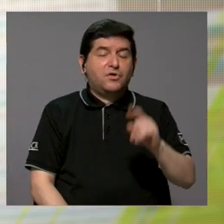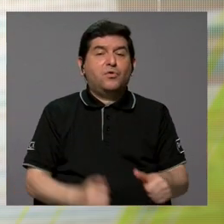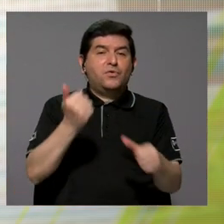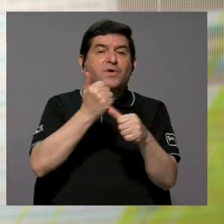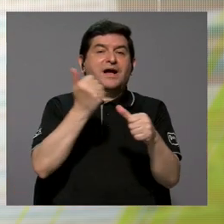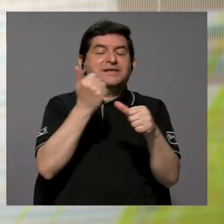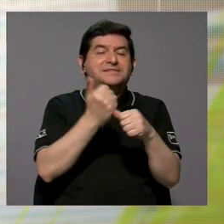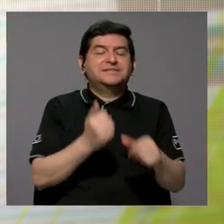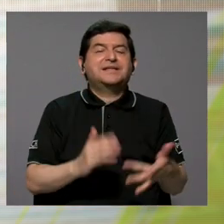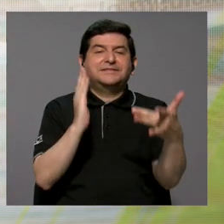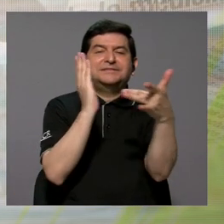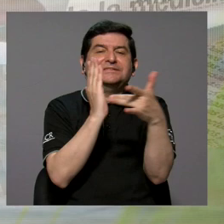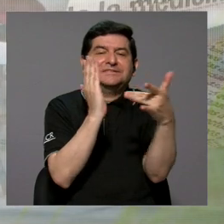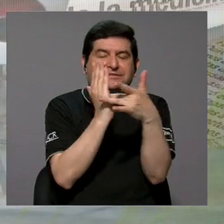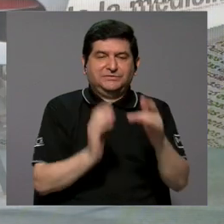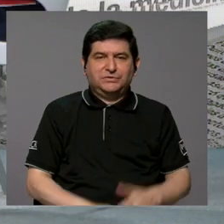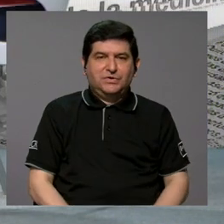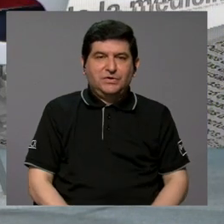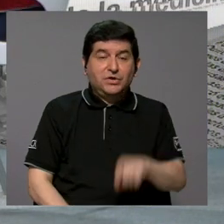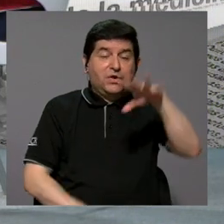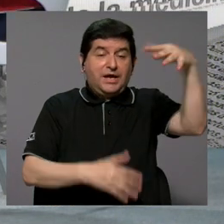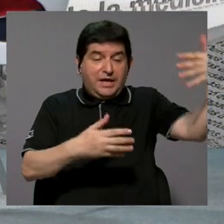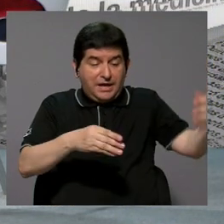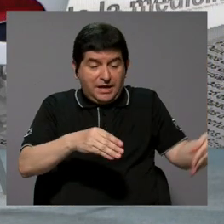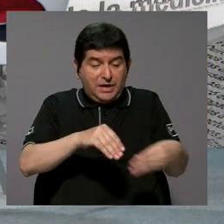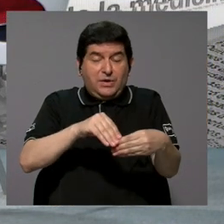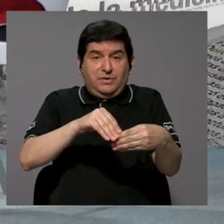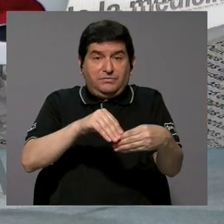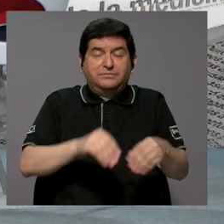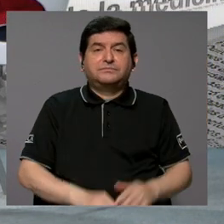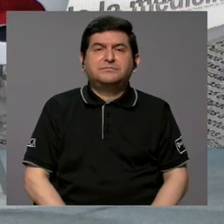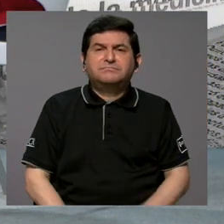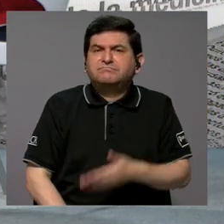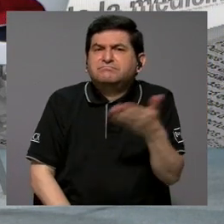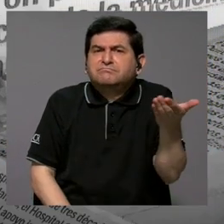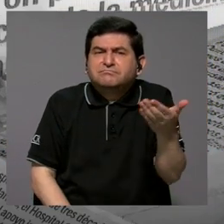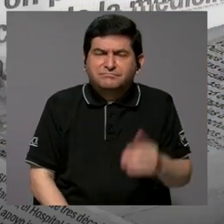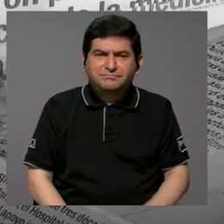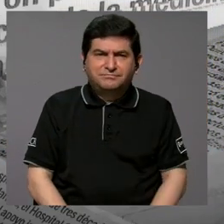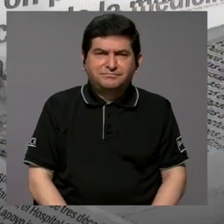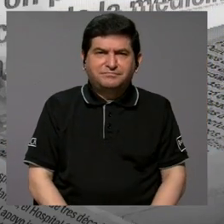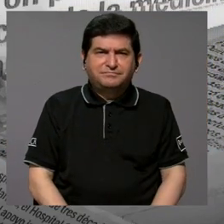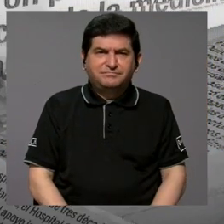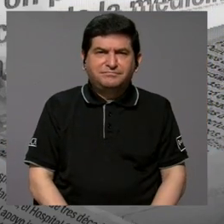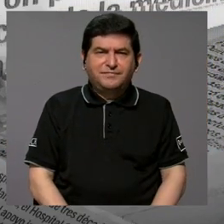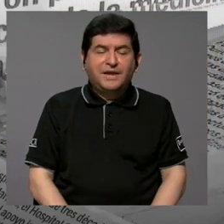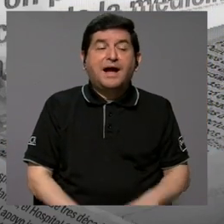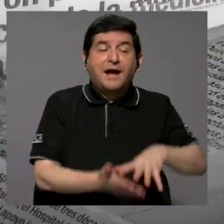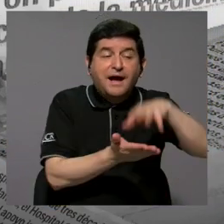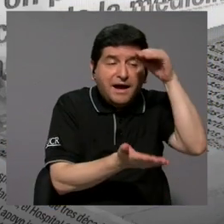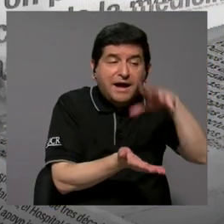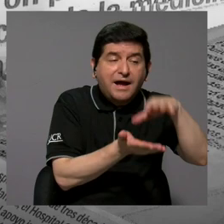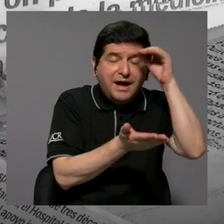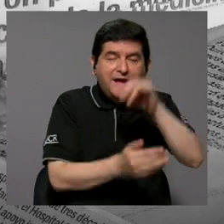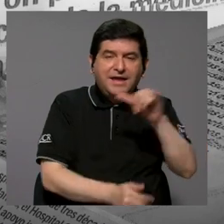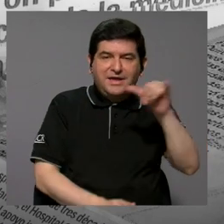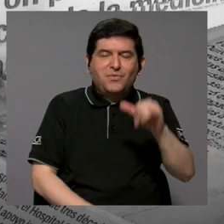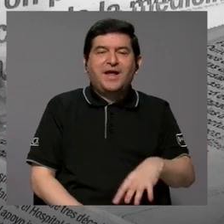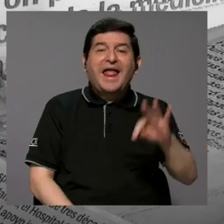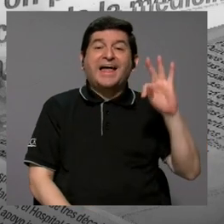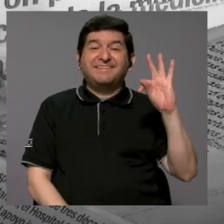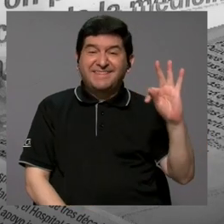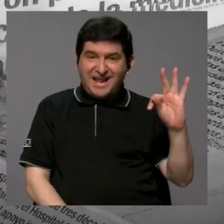asistente virtual, que está incorporando, ¿verdad?, y está aprendiendo como Tarzán,